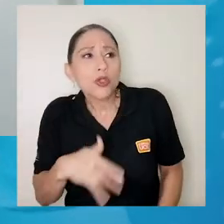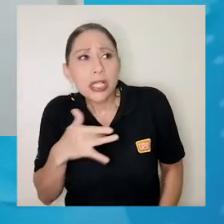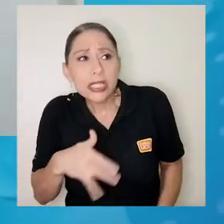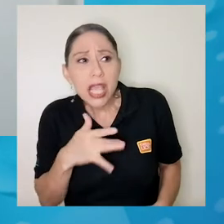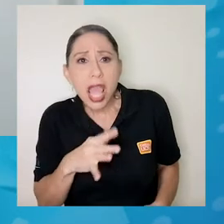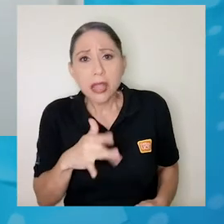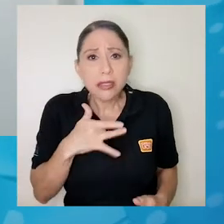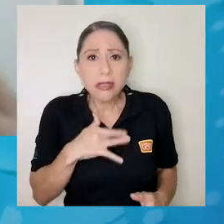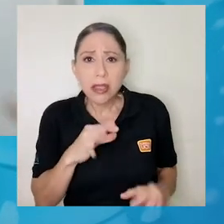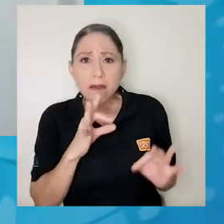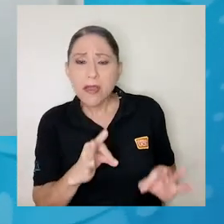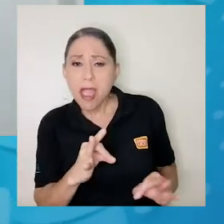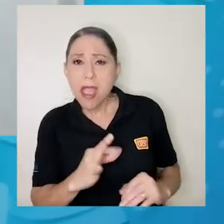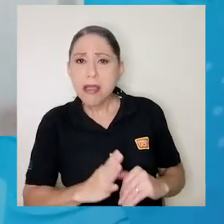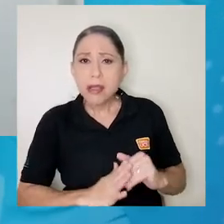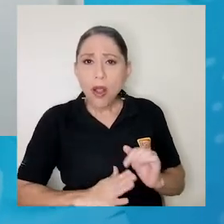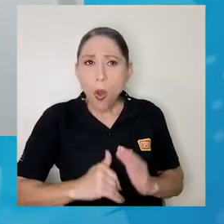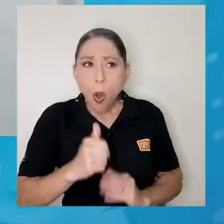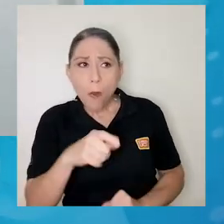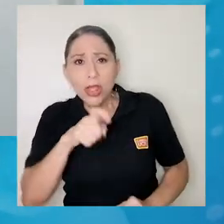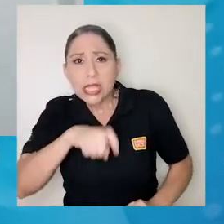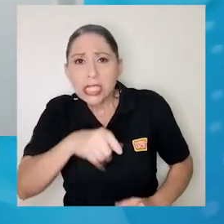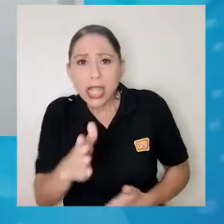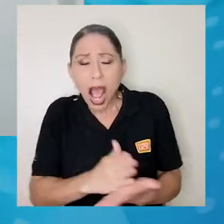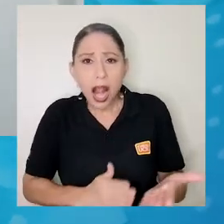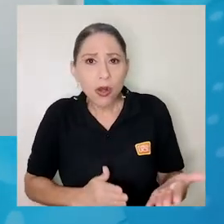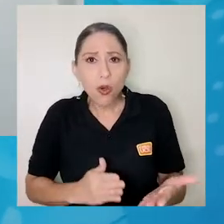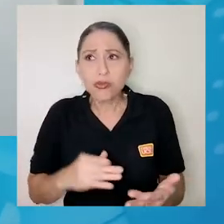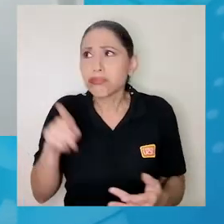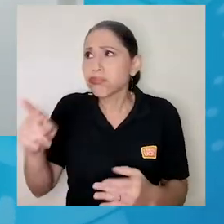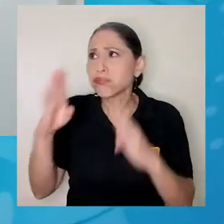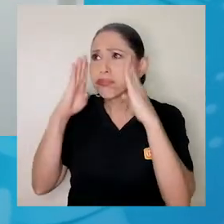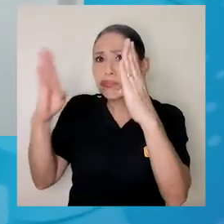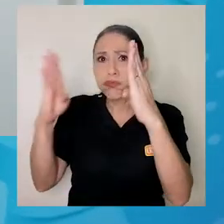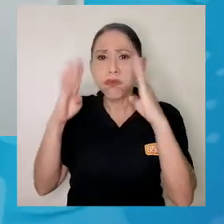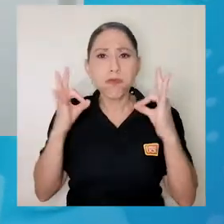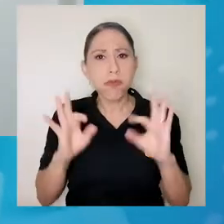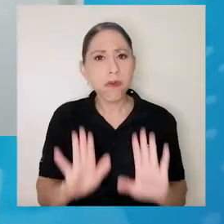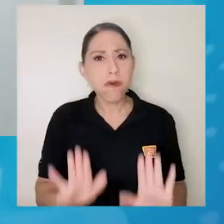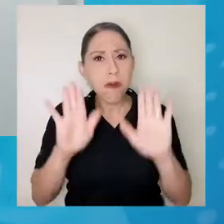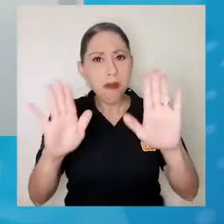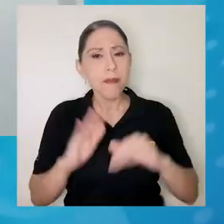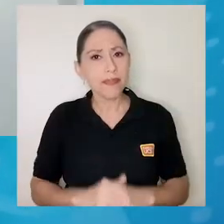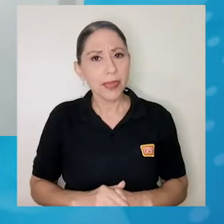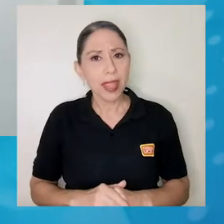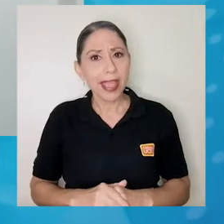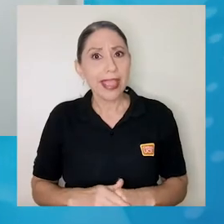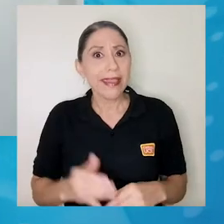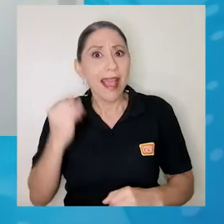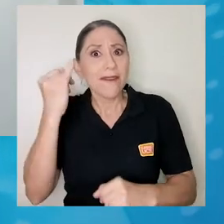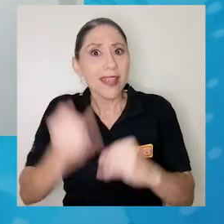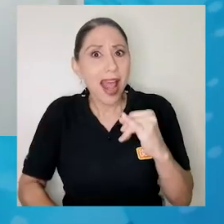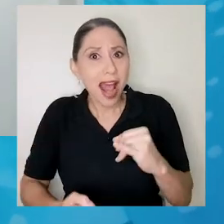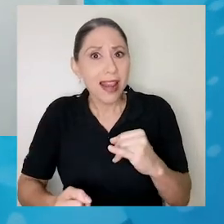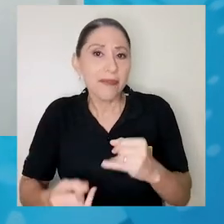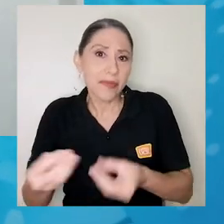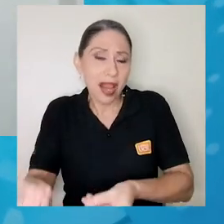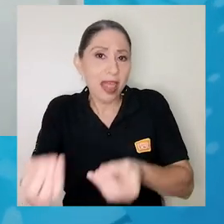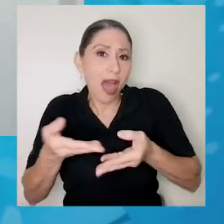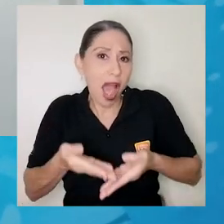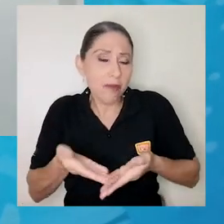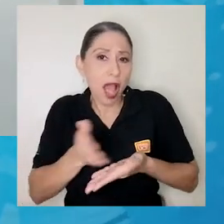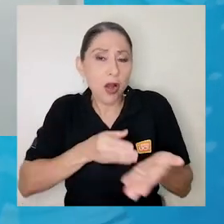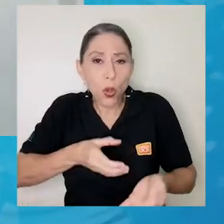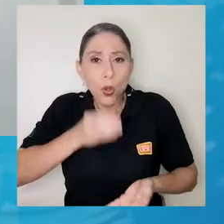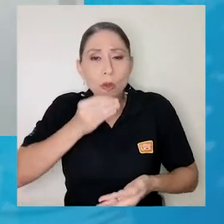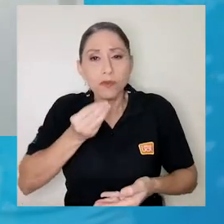que si está cómodo, que si se siente bien, que si necesita algo. La atención es increíble y al final a uno le dan un